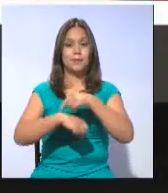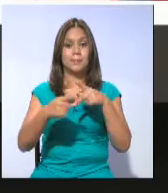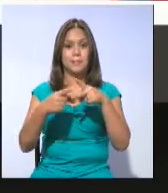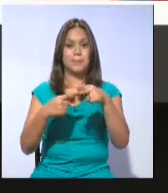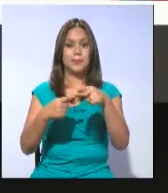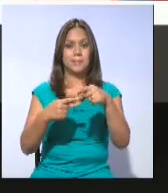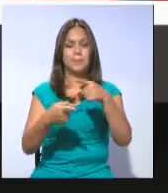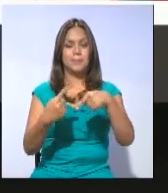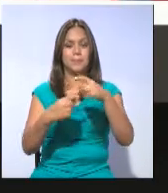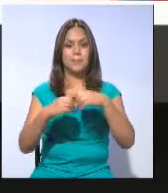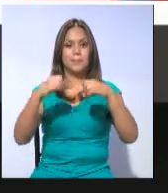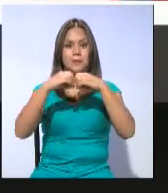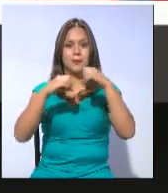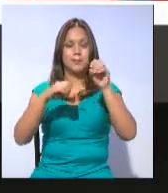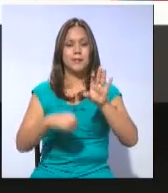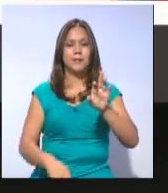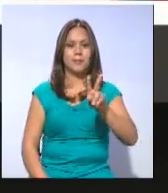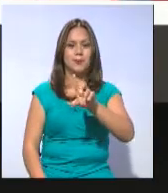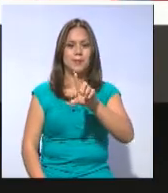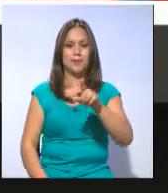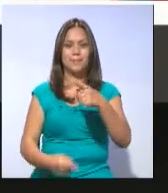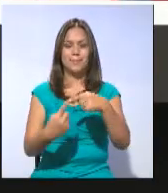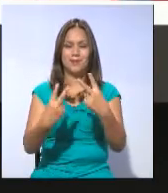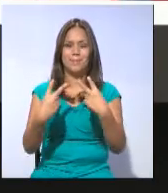una nueva pausa, pero ya regresamos con más información.